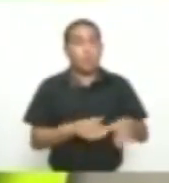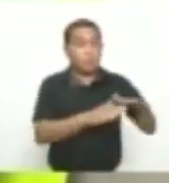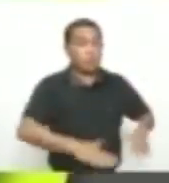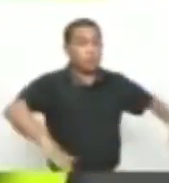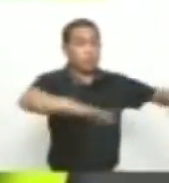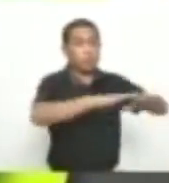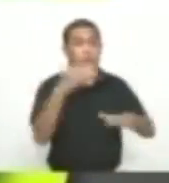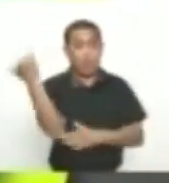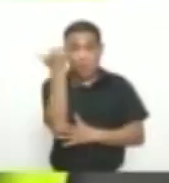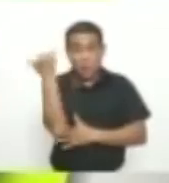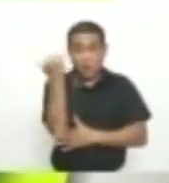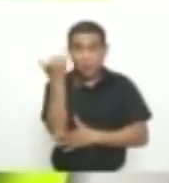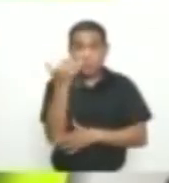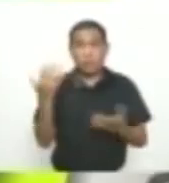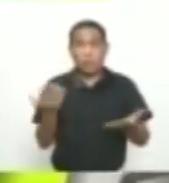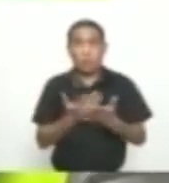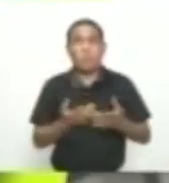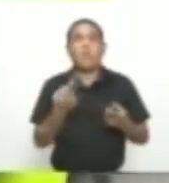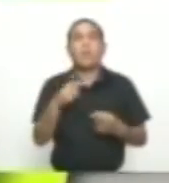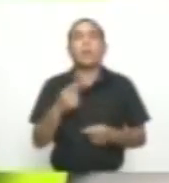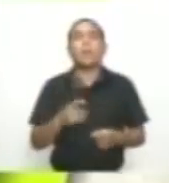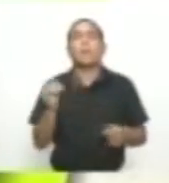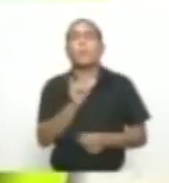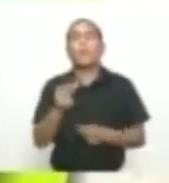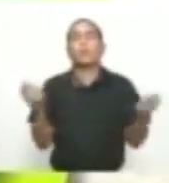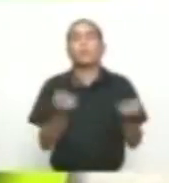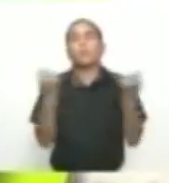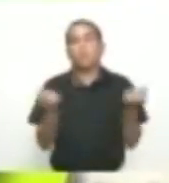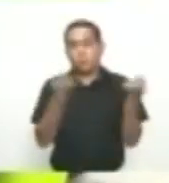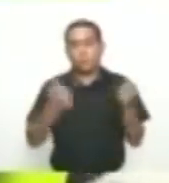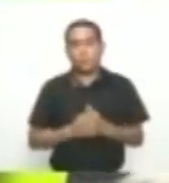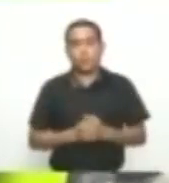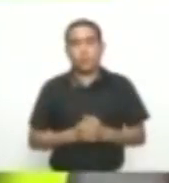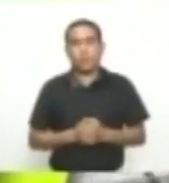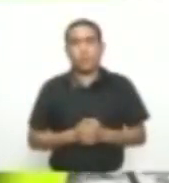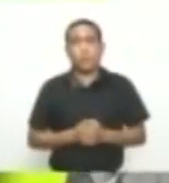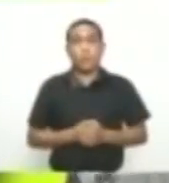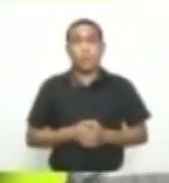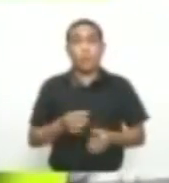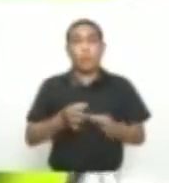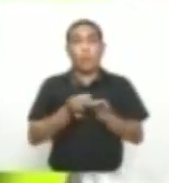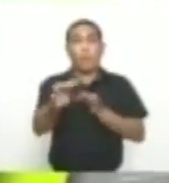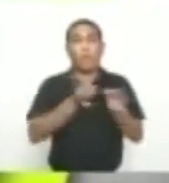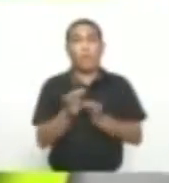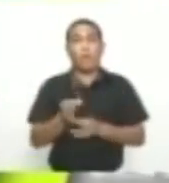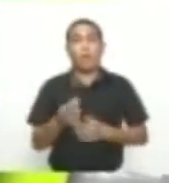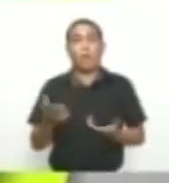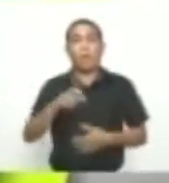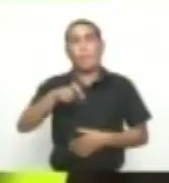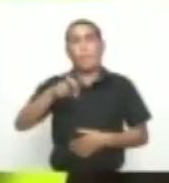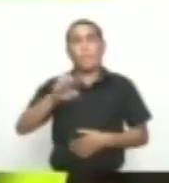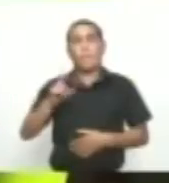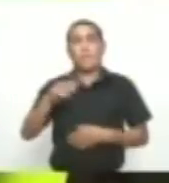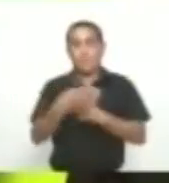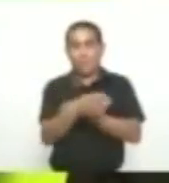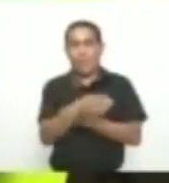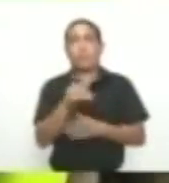tema de interés sino un negocio particular En Pescaíto se vende la marihuana libremente